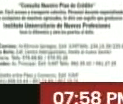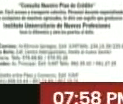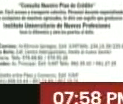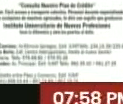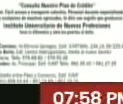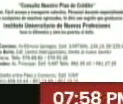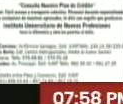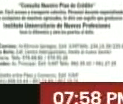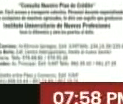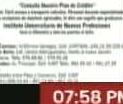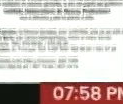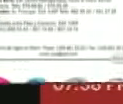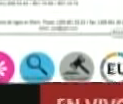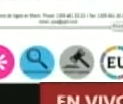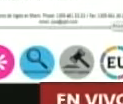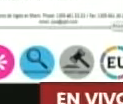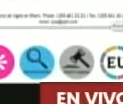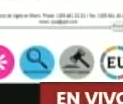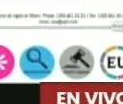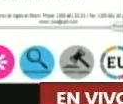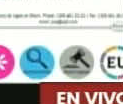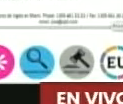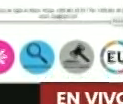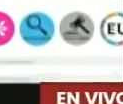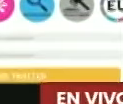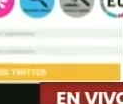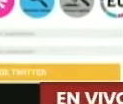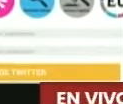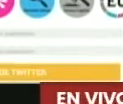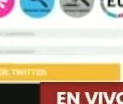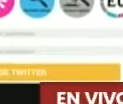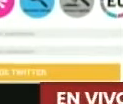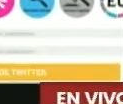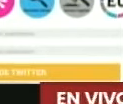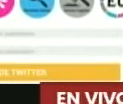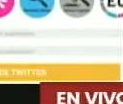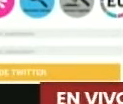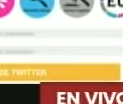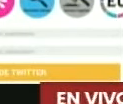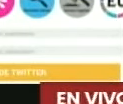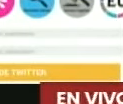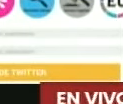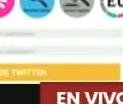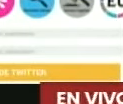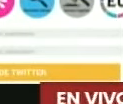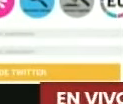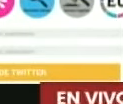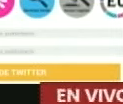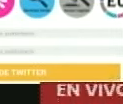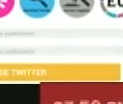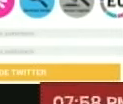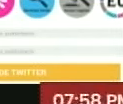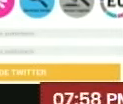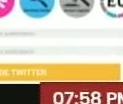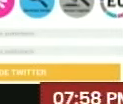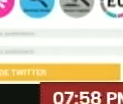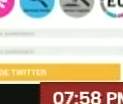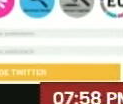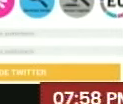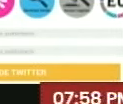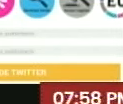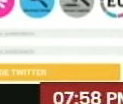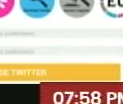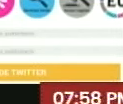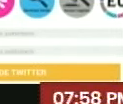dengue. Además de fumigar, el gobierno aplica químicos en los depósitos de agua para acelerar la erradicación de los criaderos del mosquito. Correcto, aquí tenemos a la